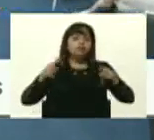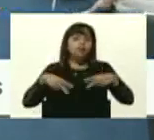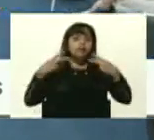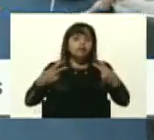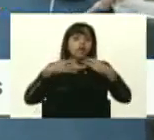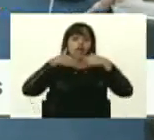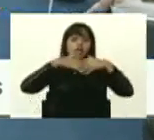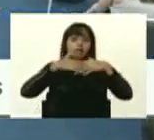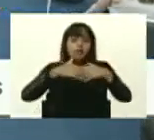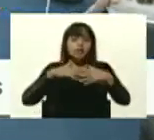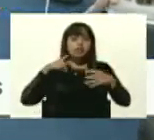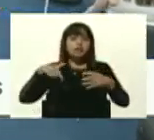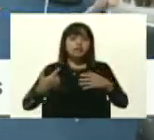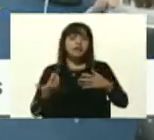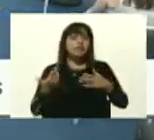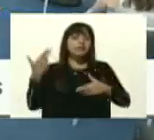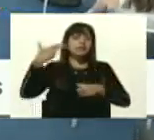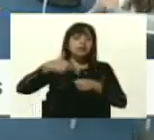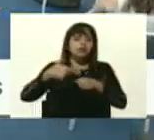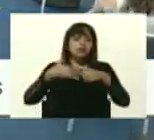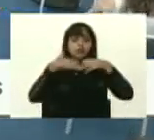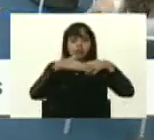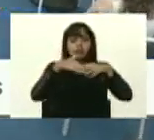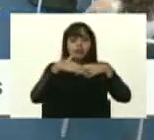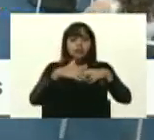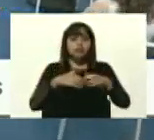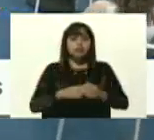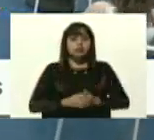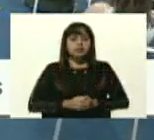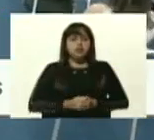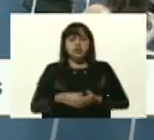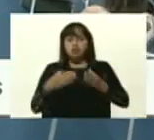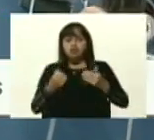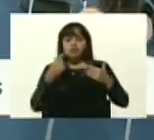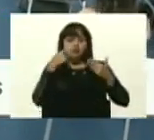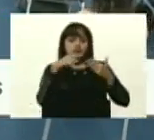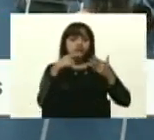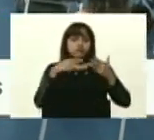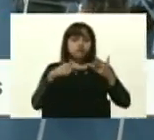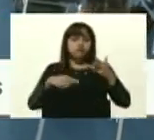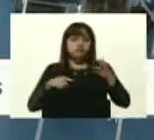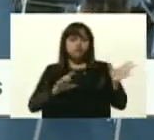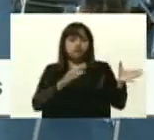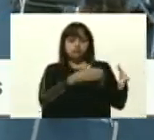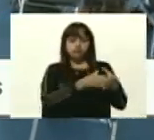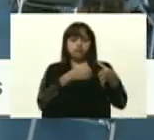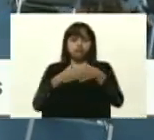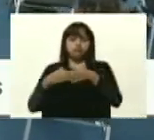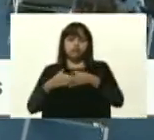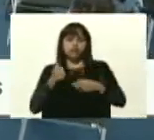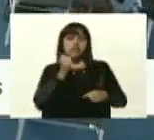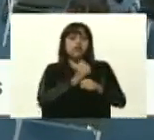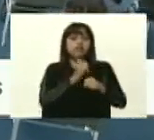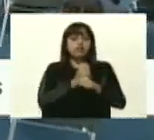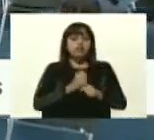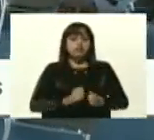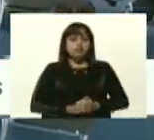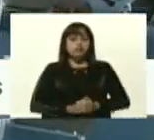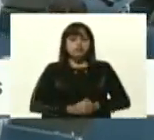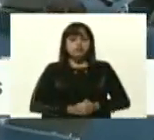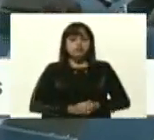recuperación de la industria petrolera y muchos otros sectores. Sin lugar a dudas,